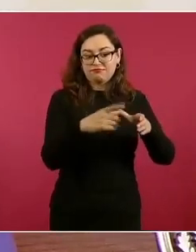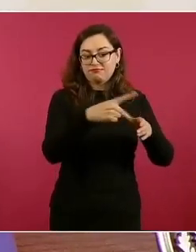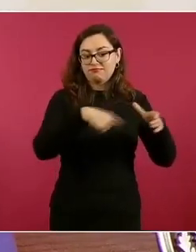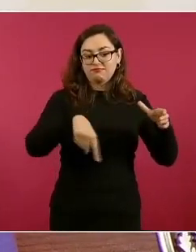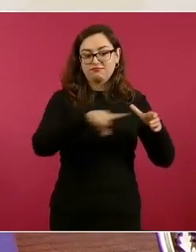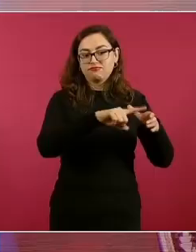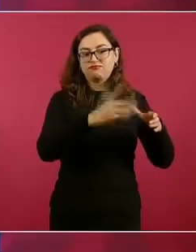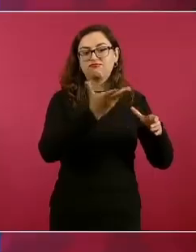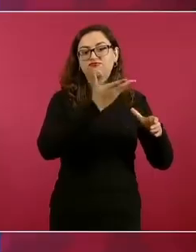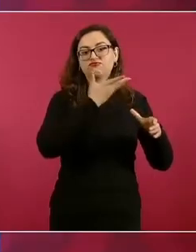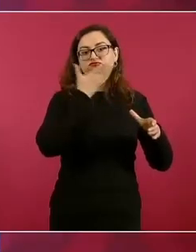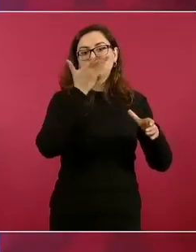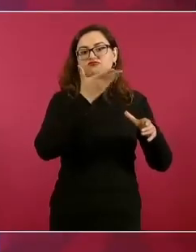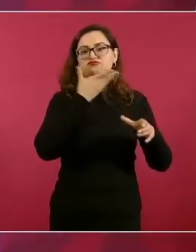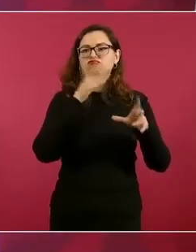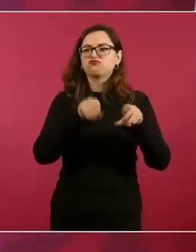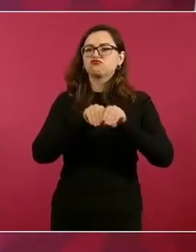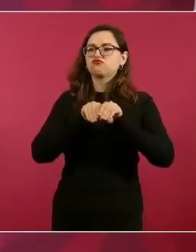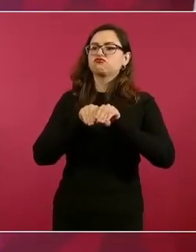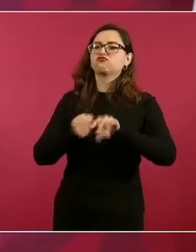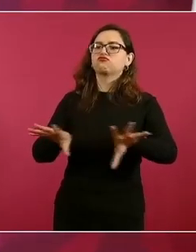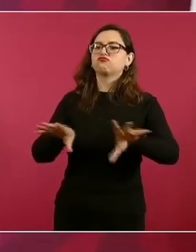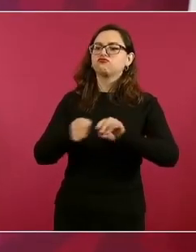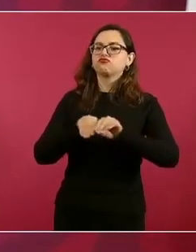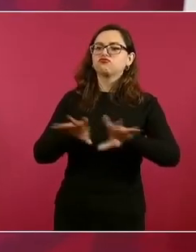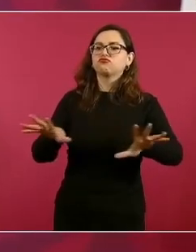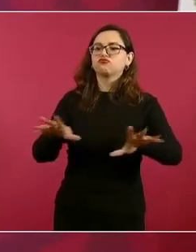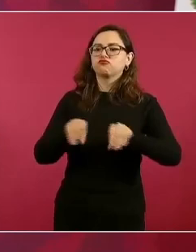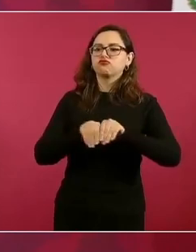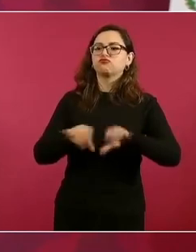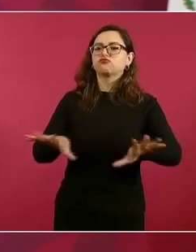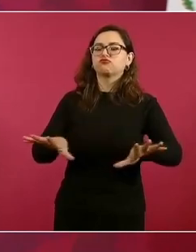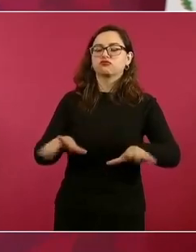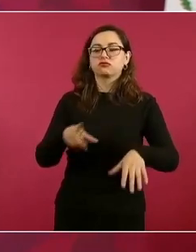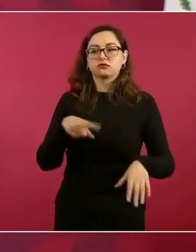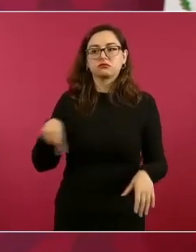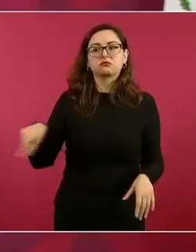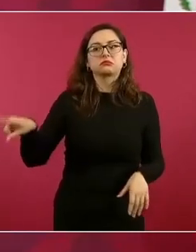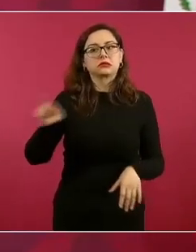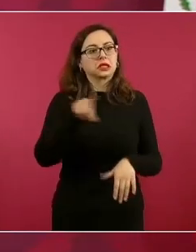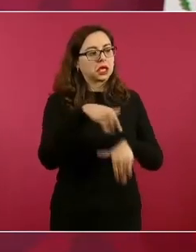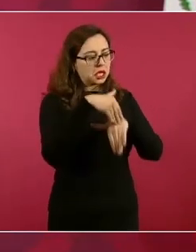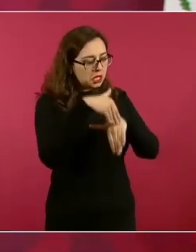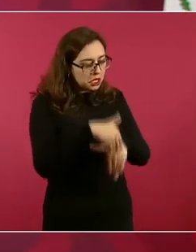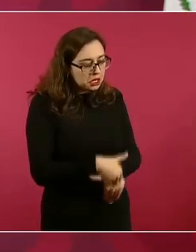pues son los más molestos.